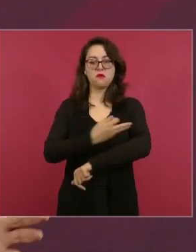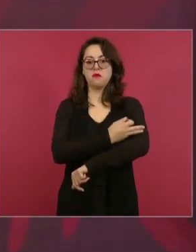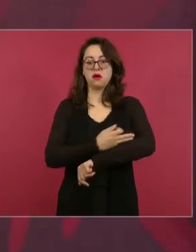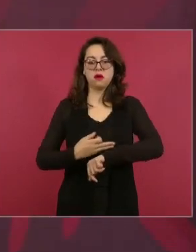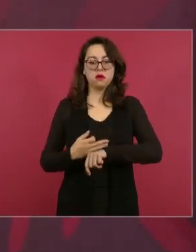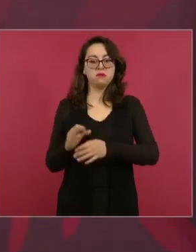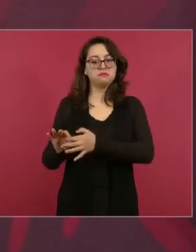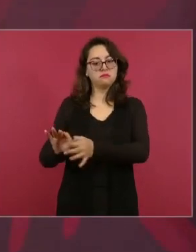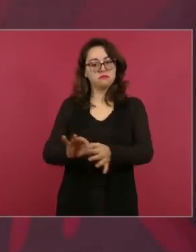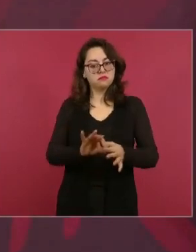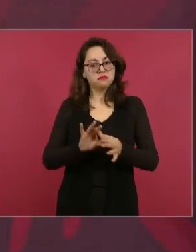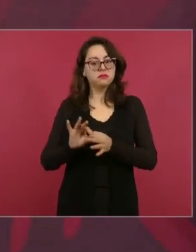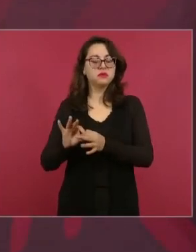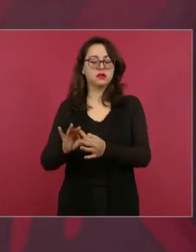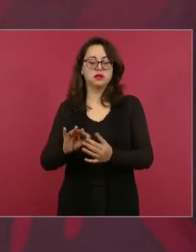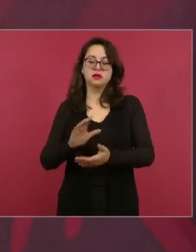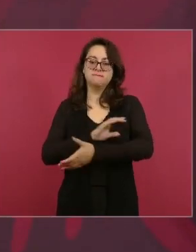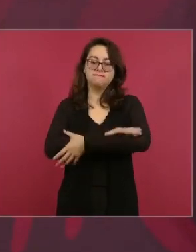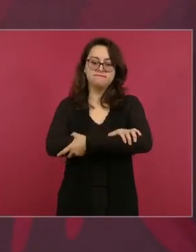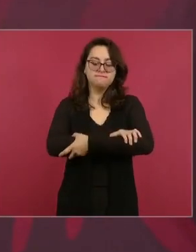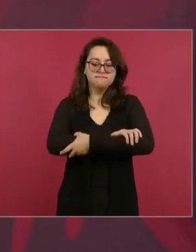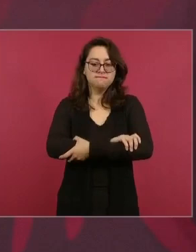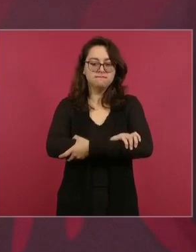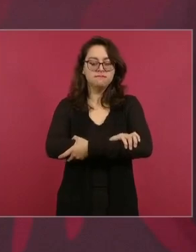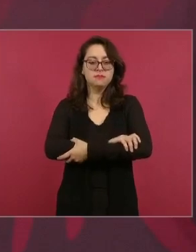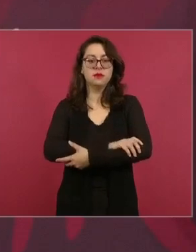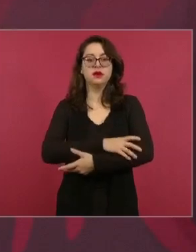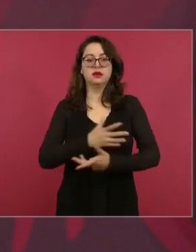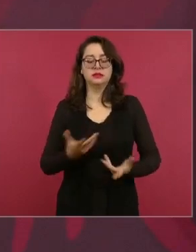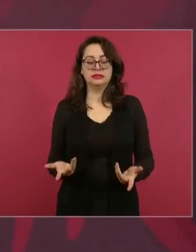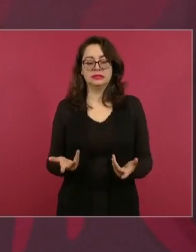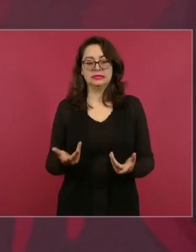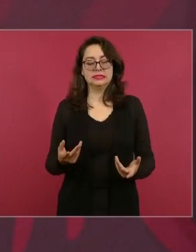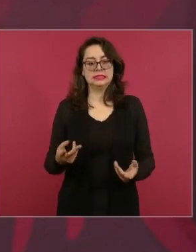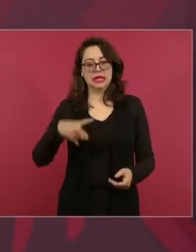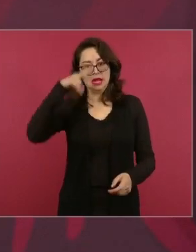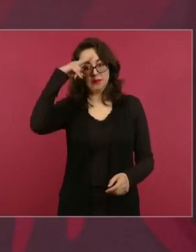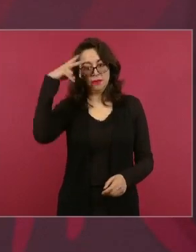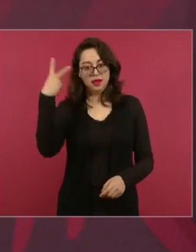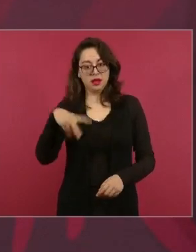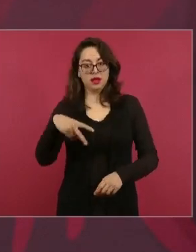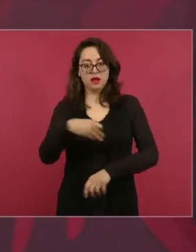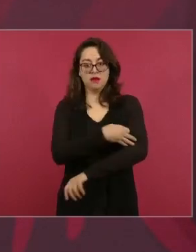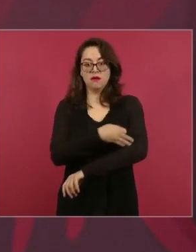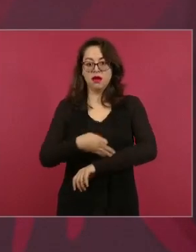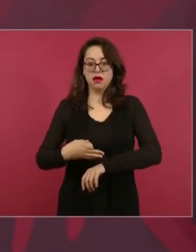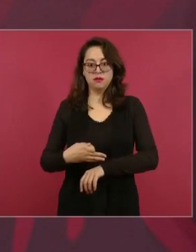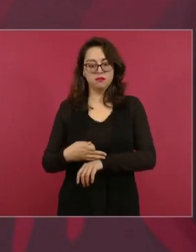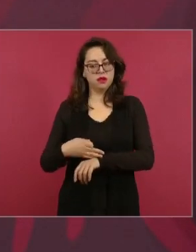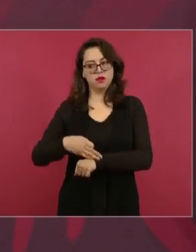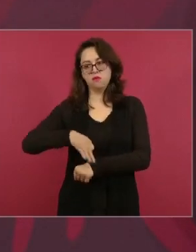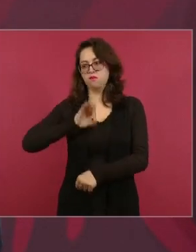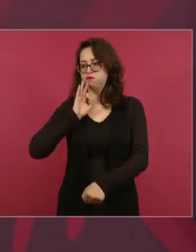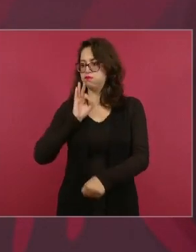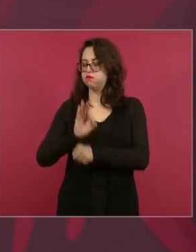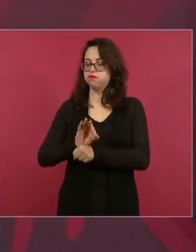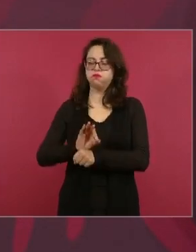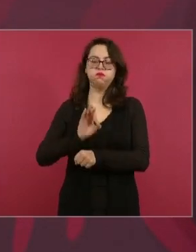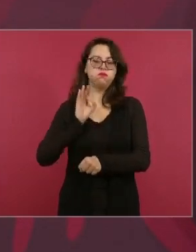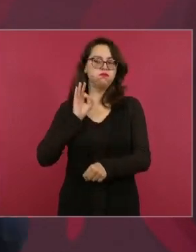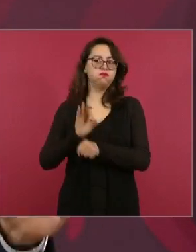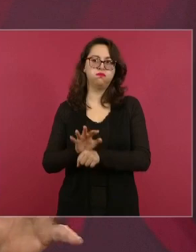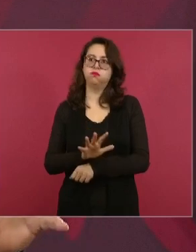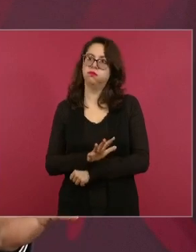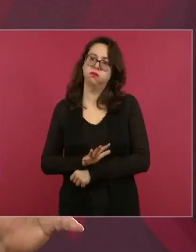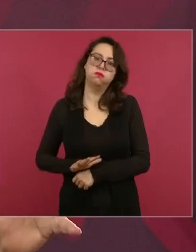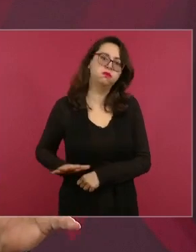la unidad familiar, la fraternidad familiar. La familia mexicana, siempre lo digo, es la institución de seguridad social